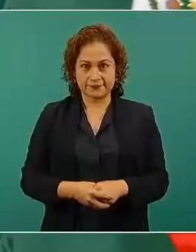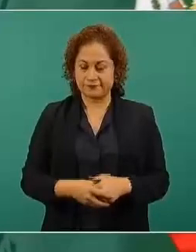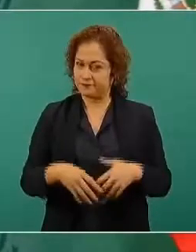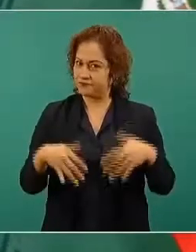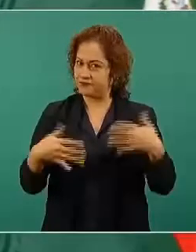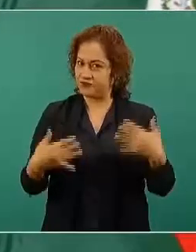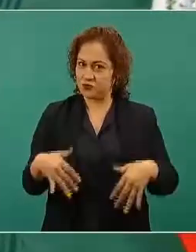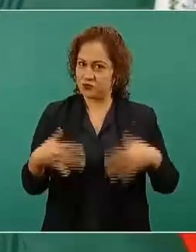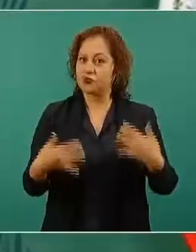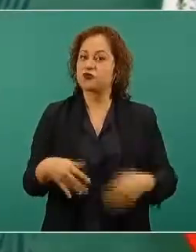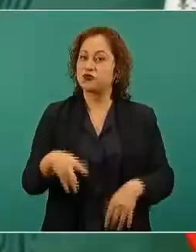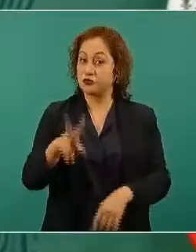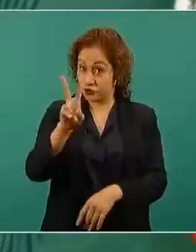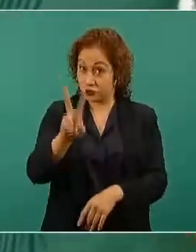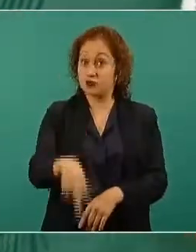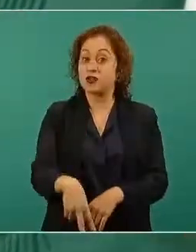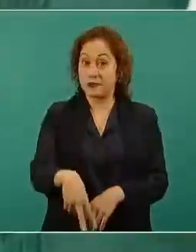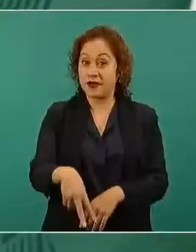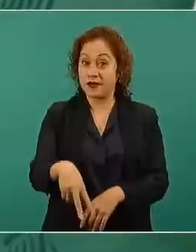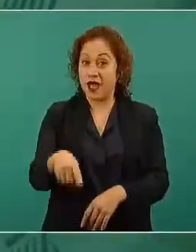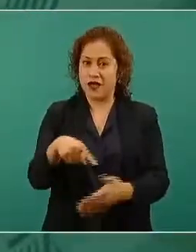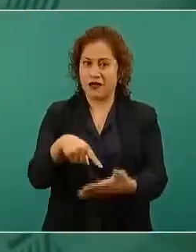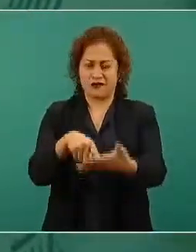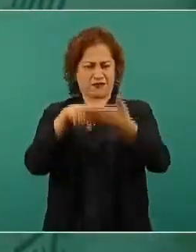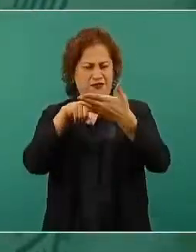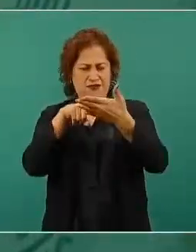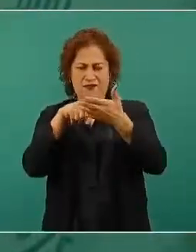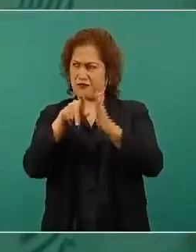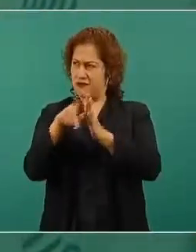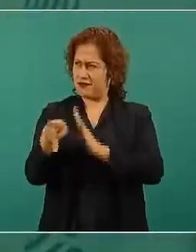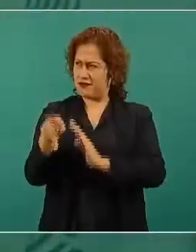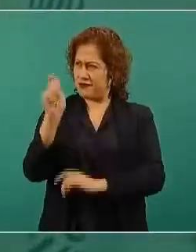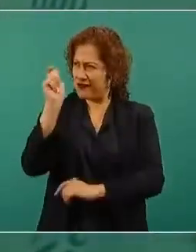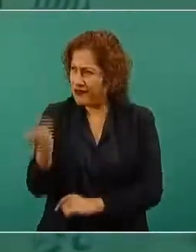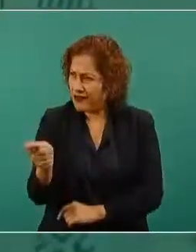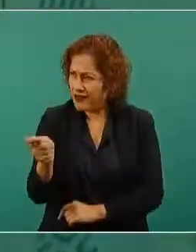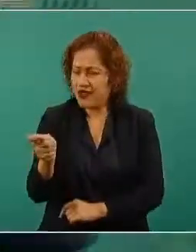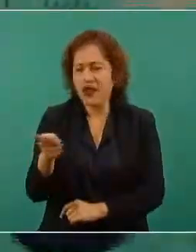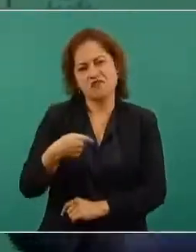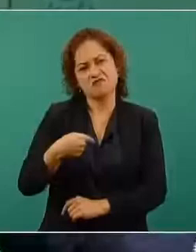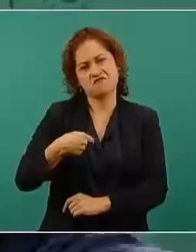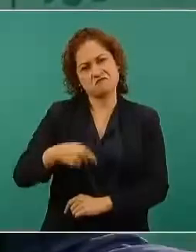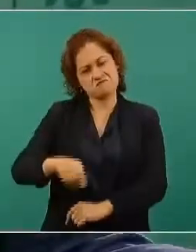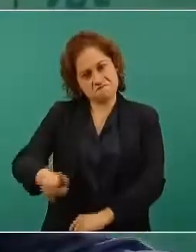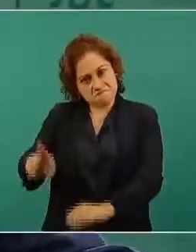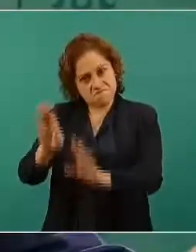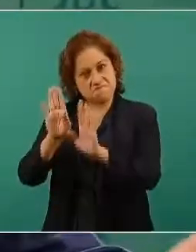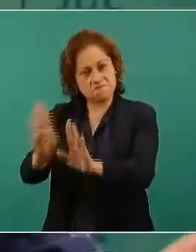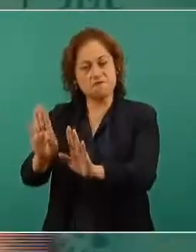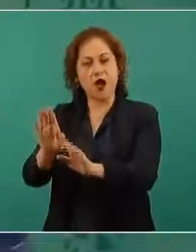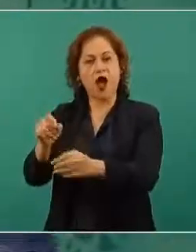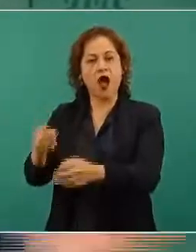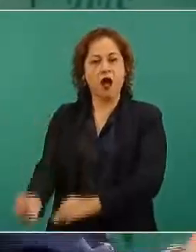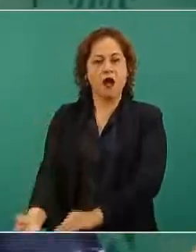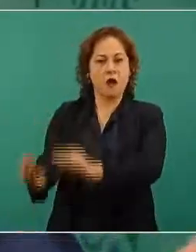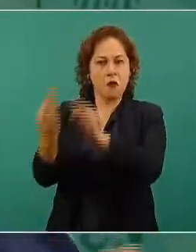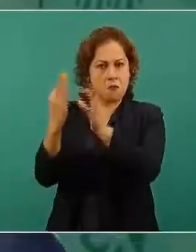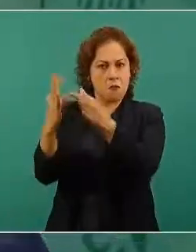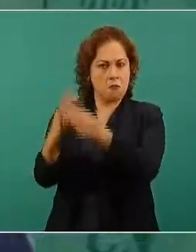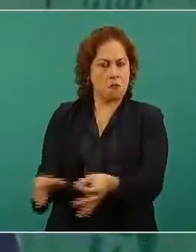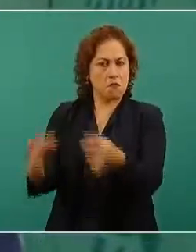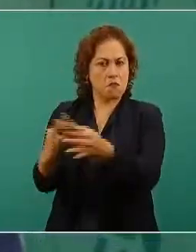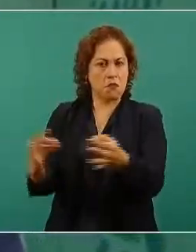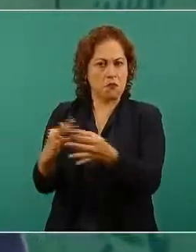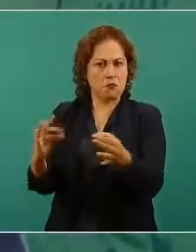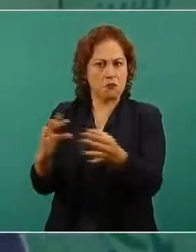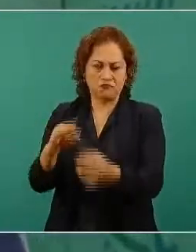de inmediato me pude defender antes no había posibilidad